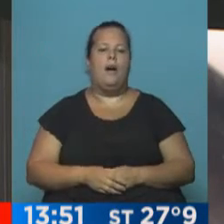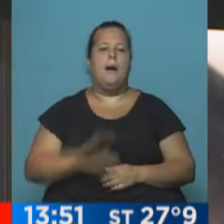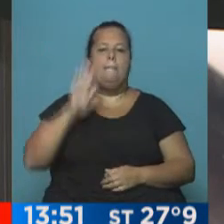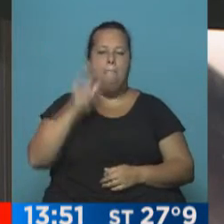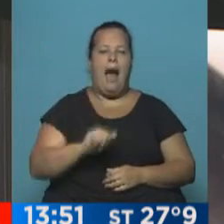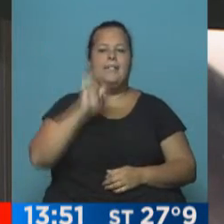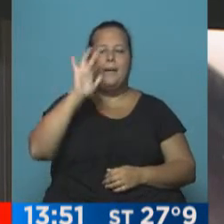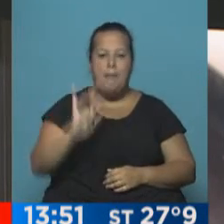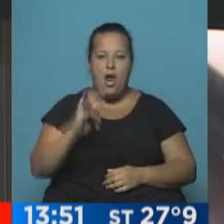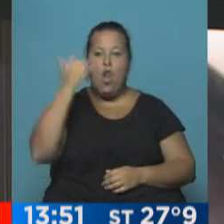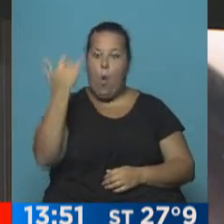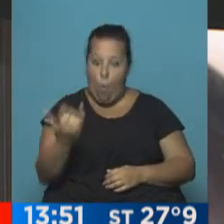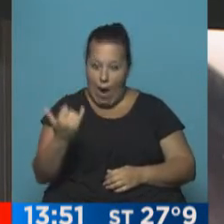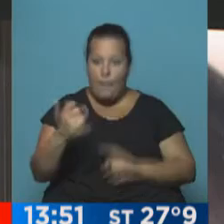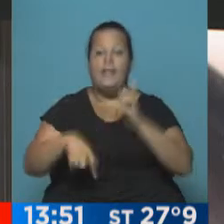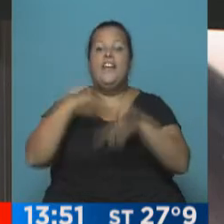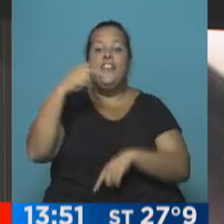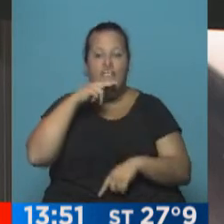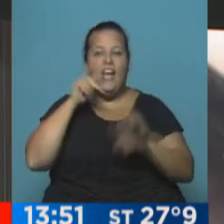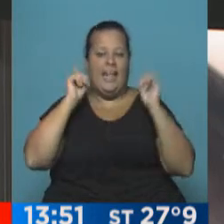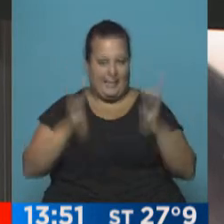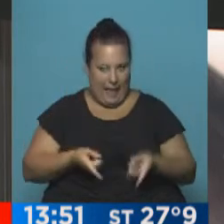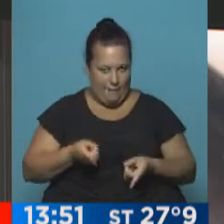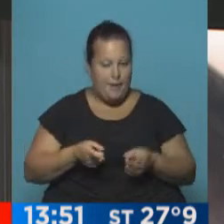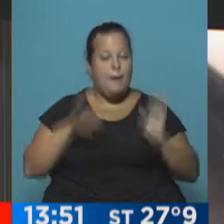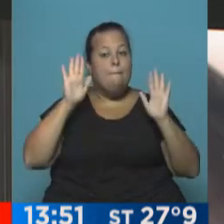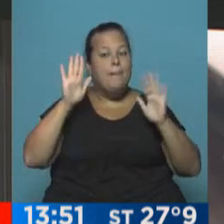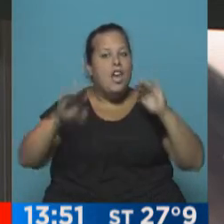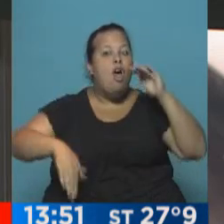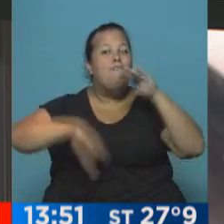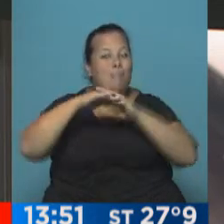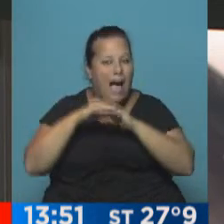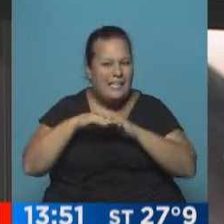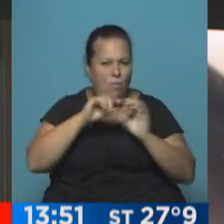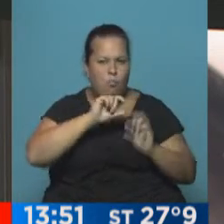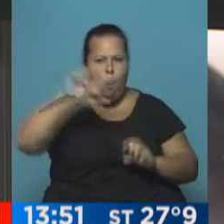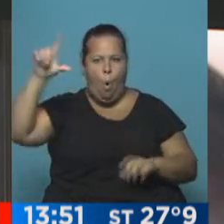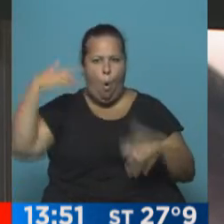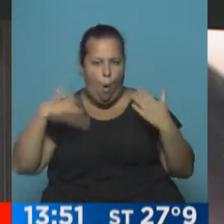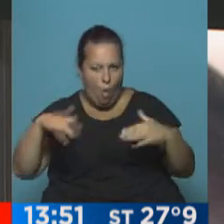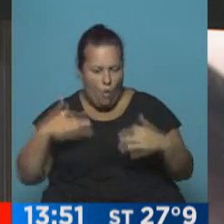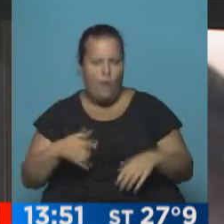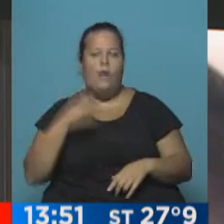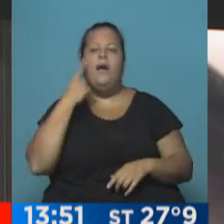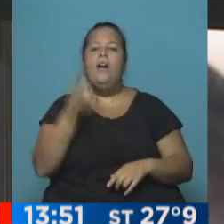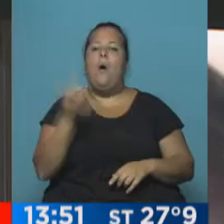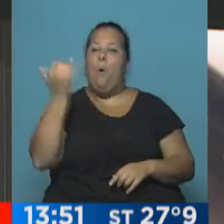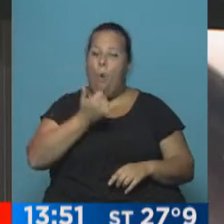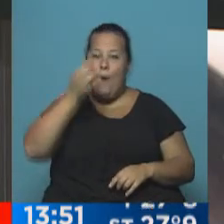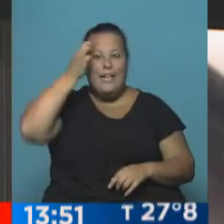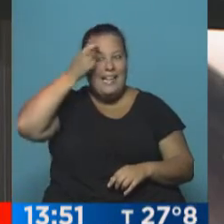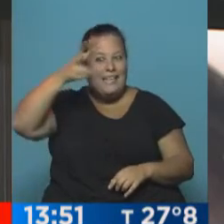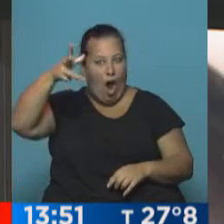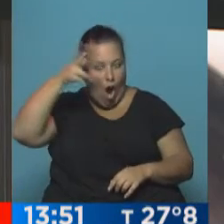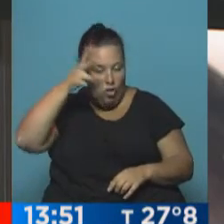Martes, miércoles, jueves y el viernes también, pero las máximas, altísimas. Llegamos el jueves con